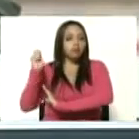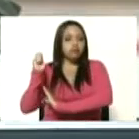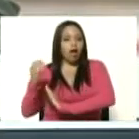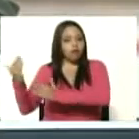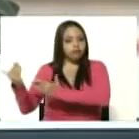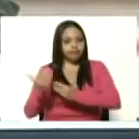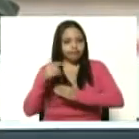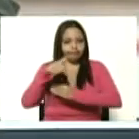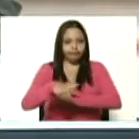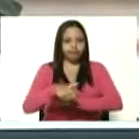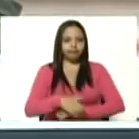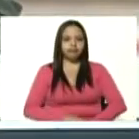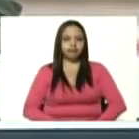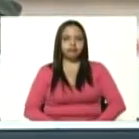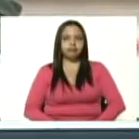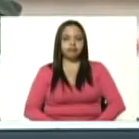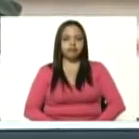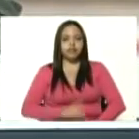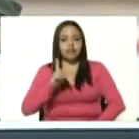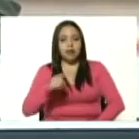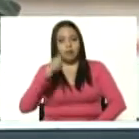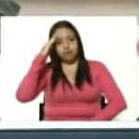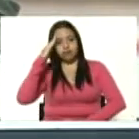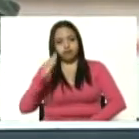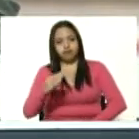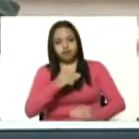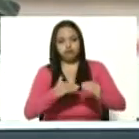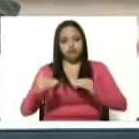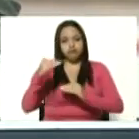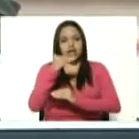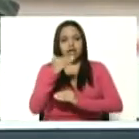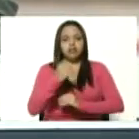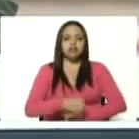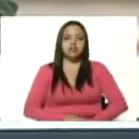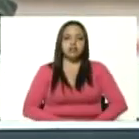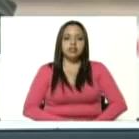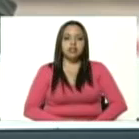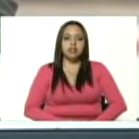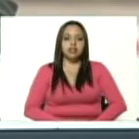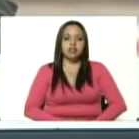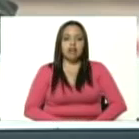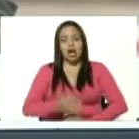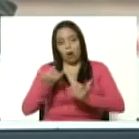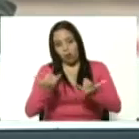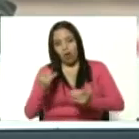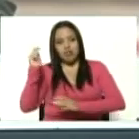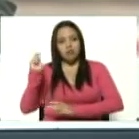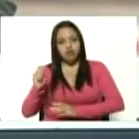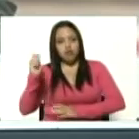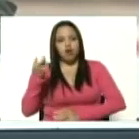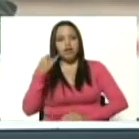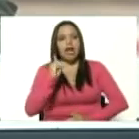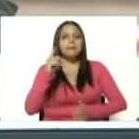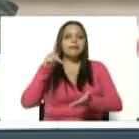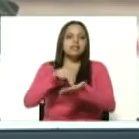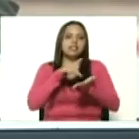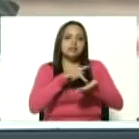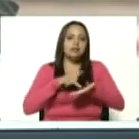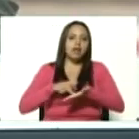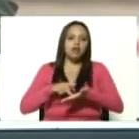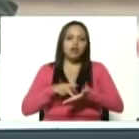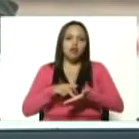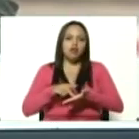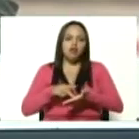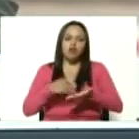oficiales que desarrollaron una carrera brillante en la Fuerza Armada Nacional Bolivariana